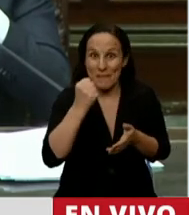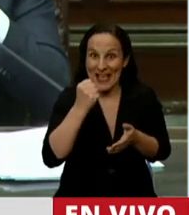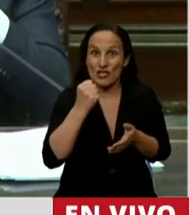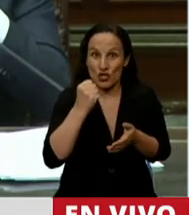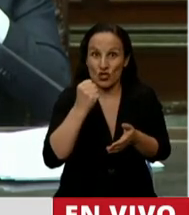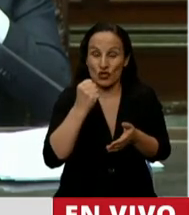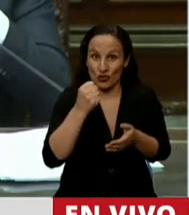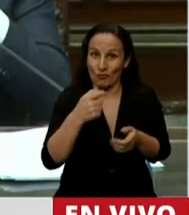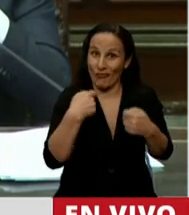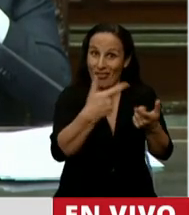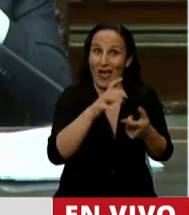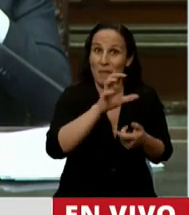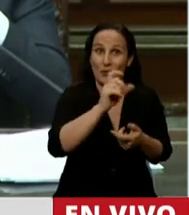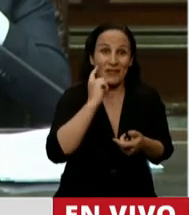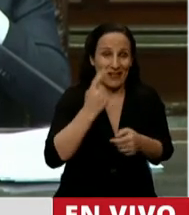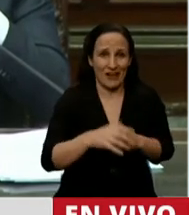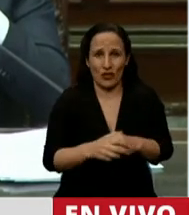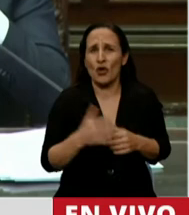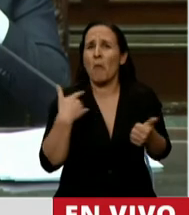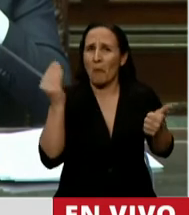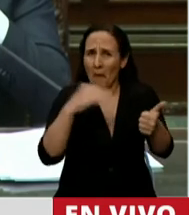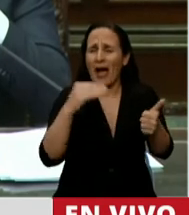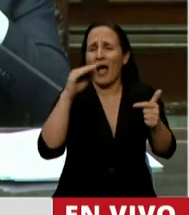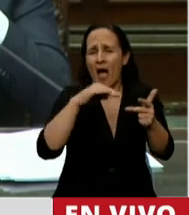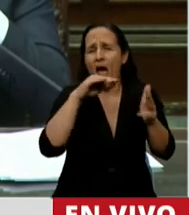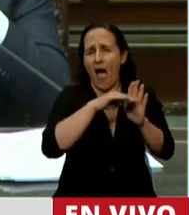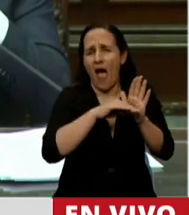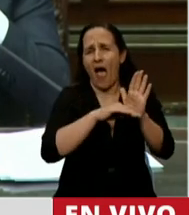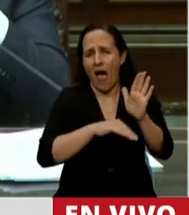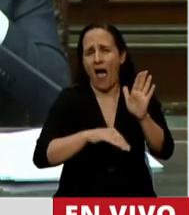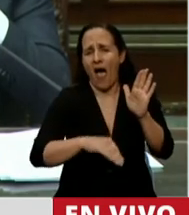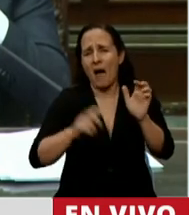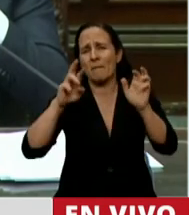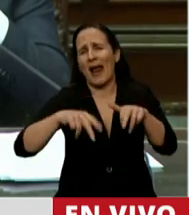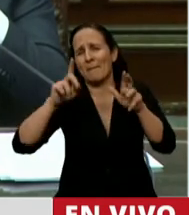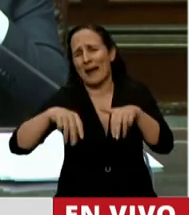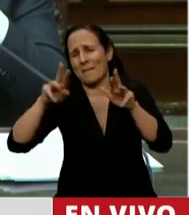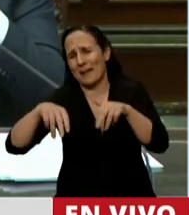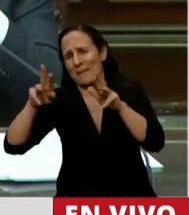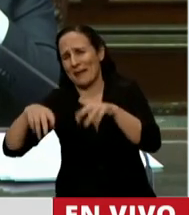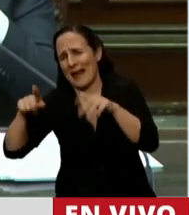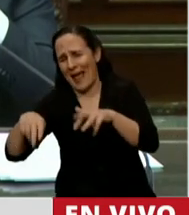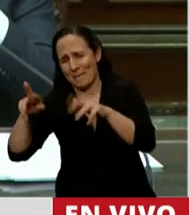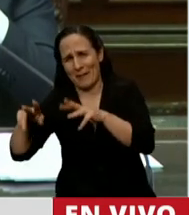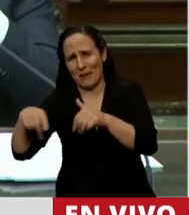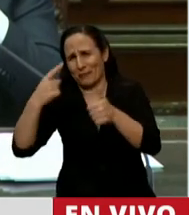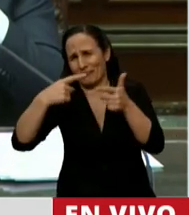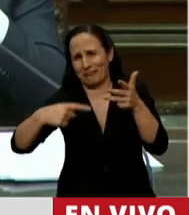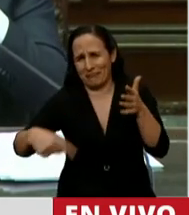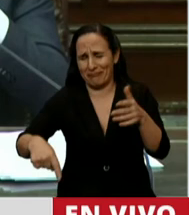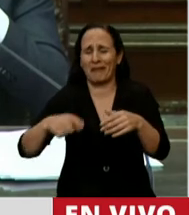llegado a la provincia de Entre Ríos. Y pudiera seguir planes de sumar, redes, proteger, salud comunitaria,